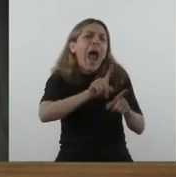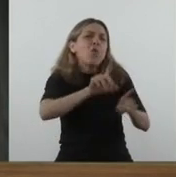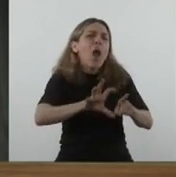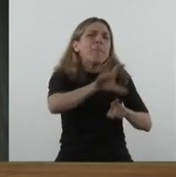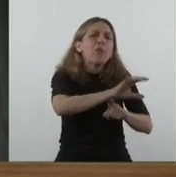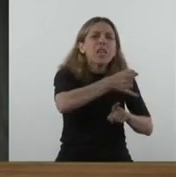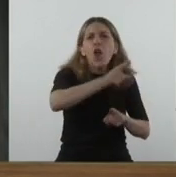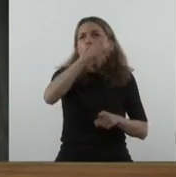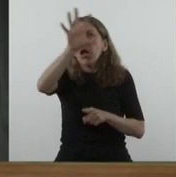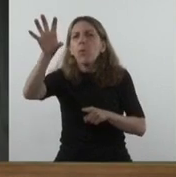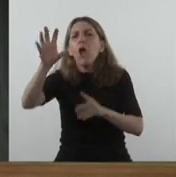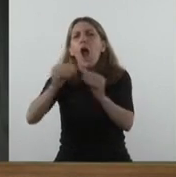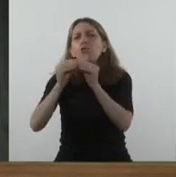es así.